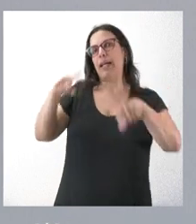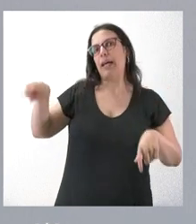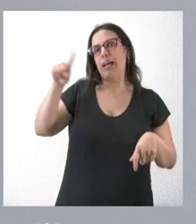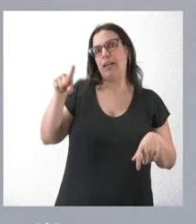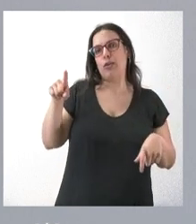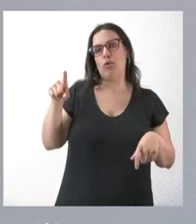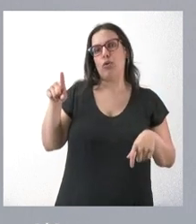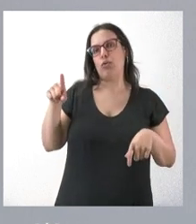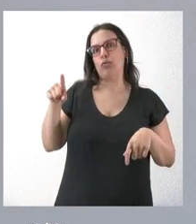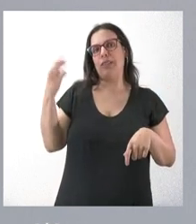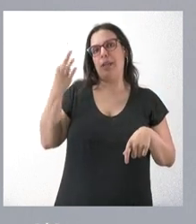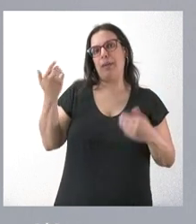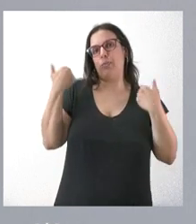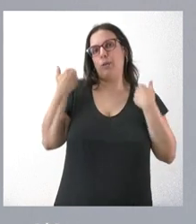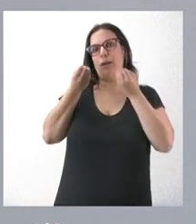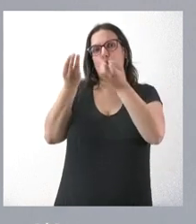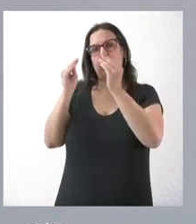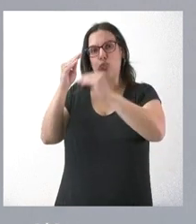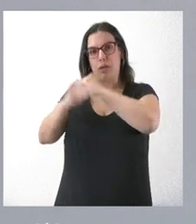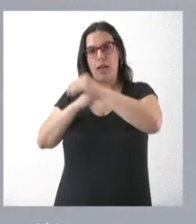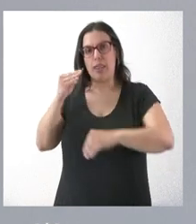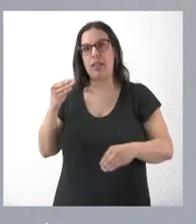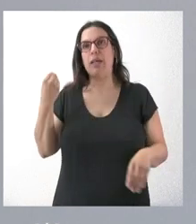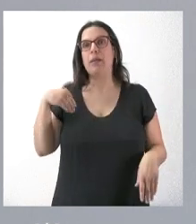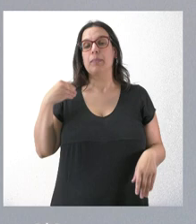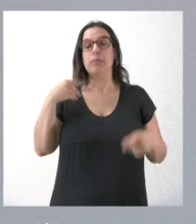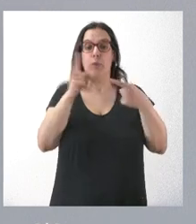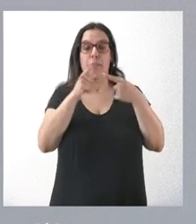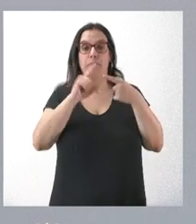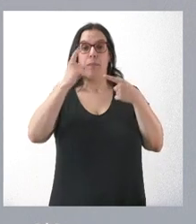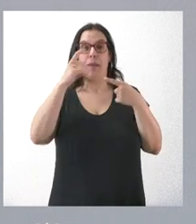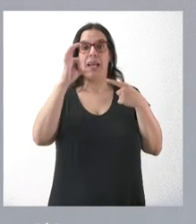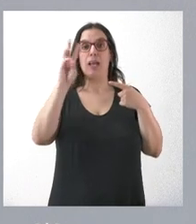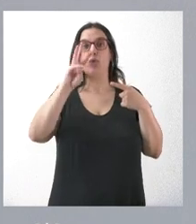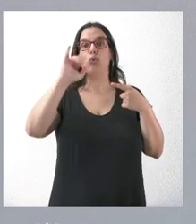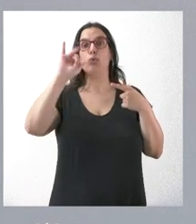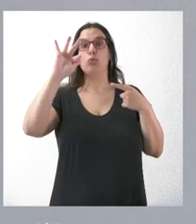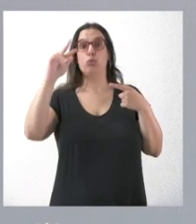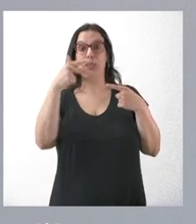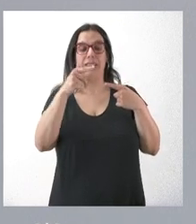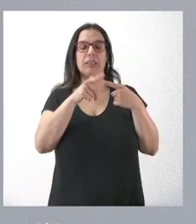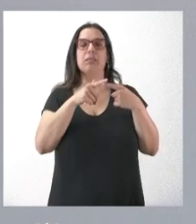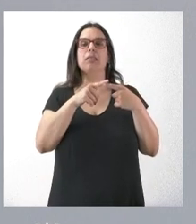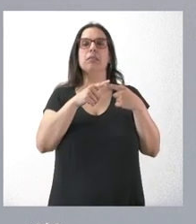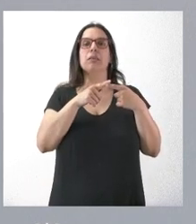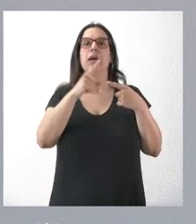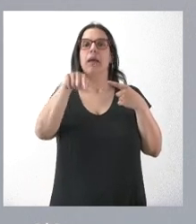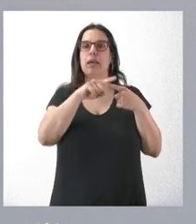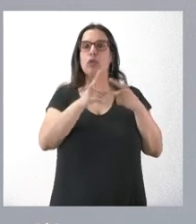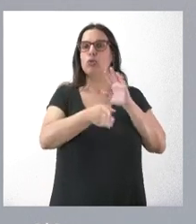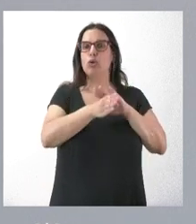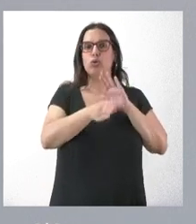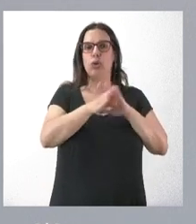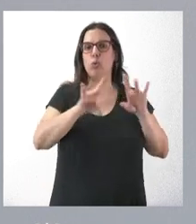anunciar sus actividades, es que Switch sigue pagando las cantidades correspondientes a la compra de los terrenos para su ubicación, en los